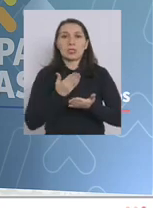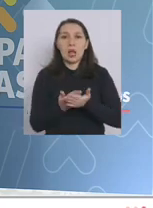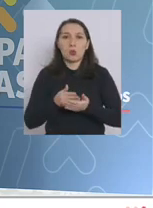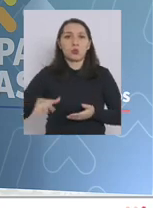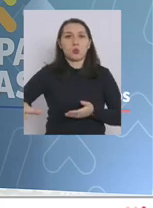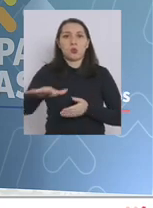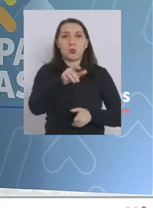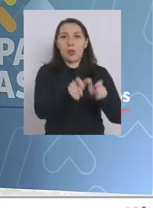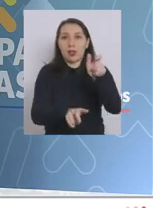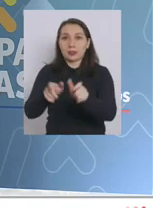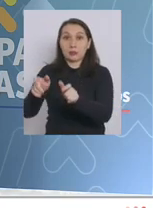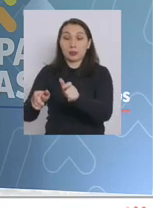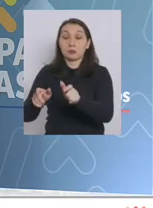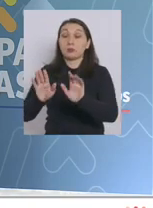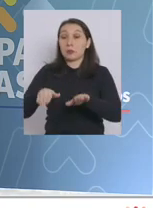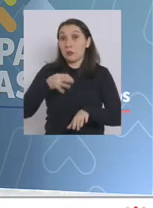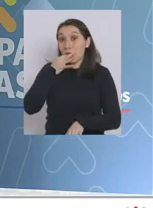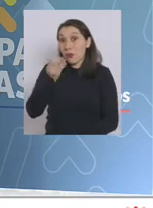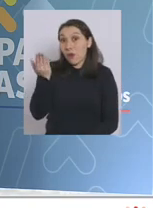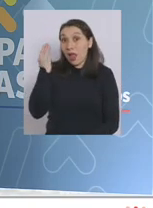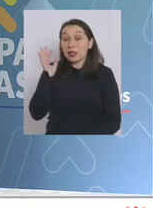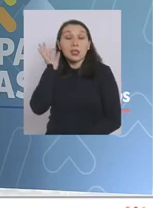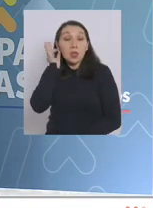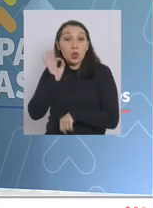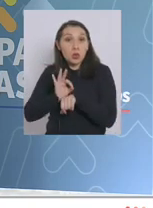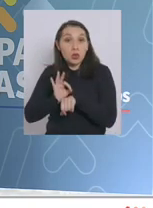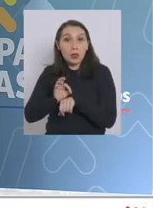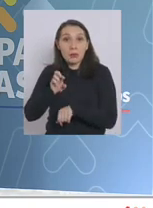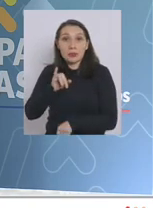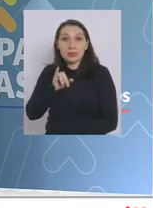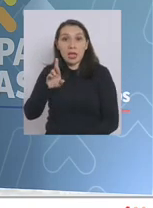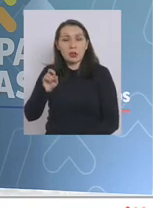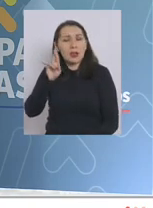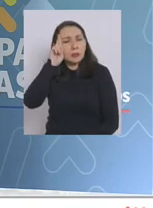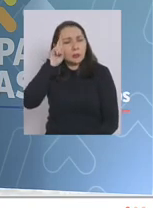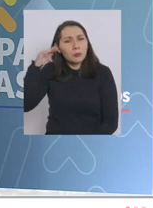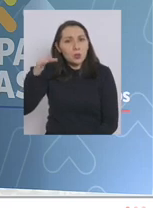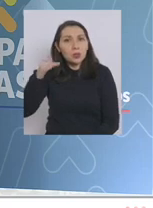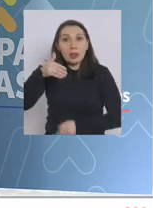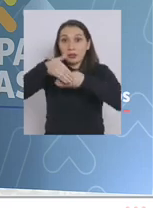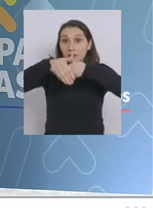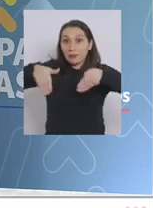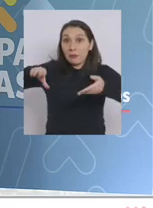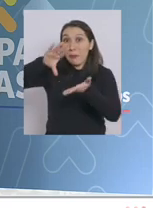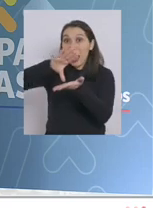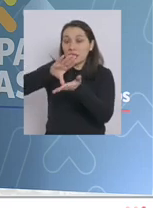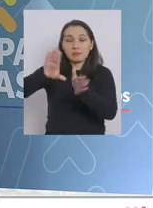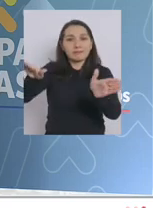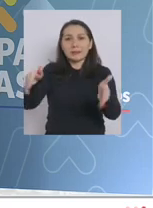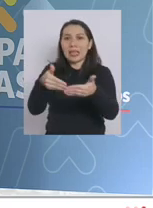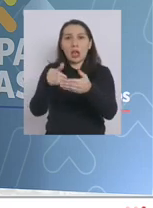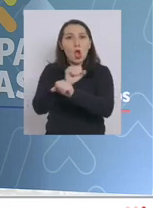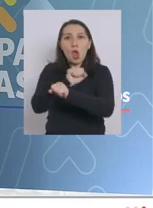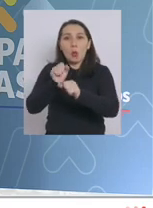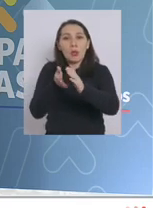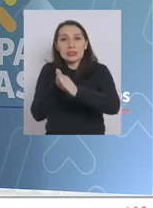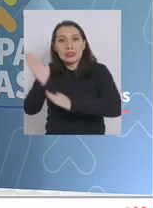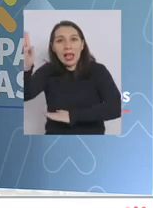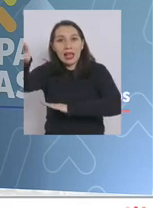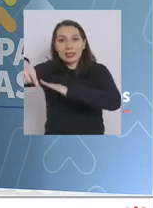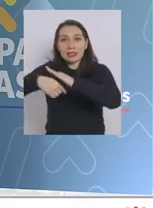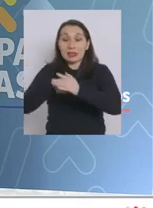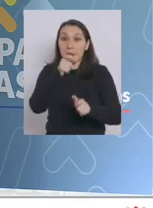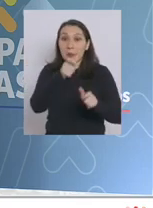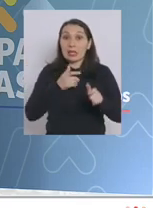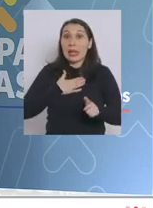de la población. Como ha mencionado la doctora Pizarro, es fundamental que recordemos que las fronteras se encuentran cerradas. Todas